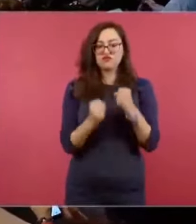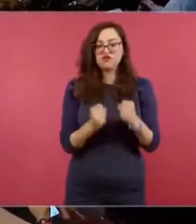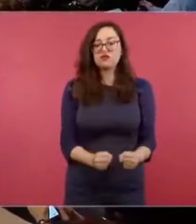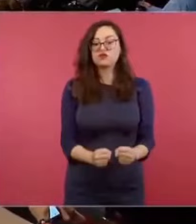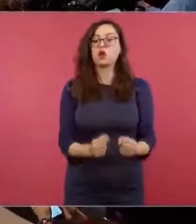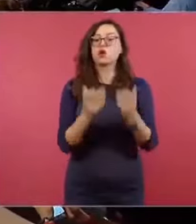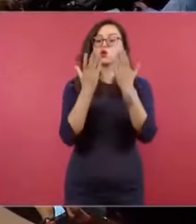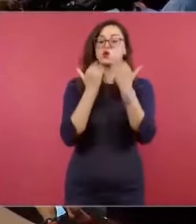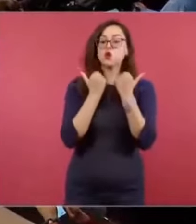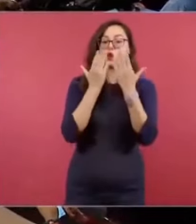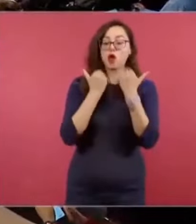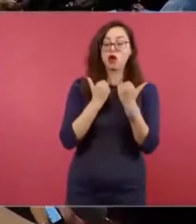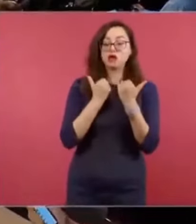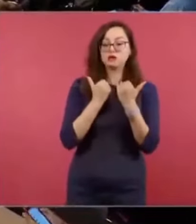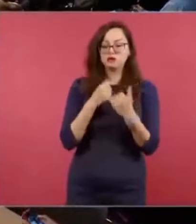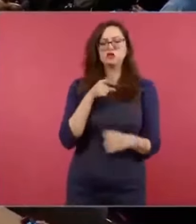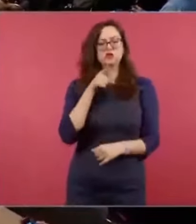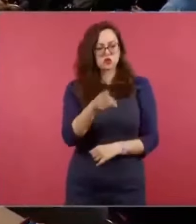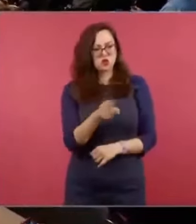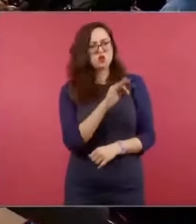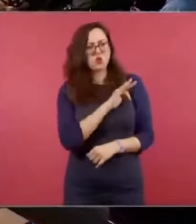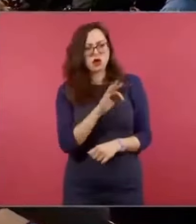porque eres estructurista.